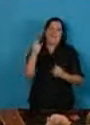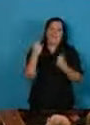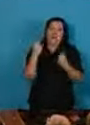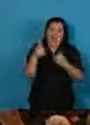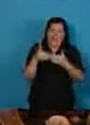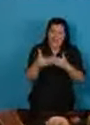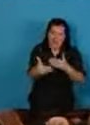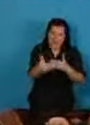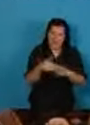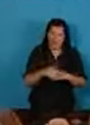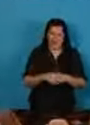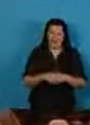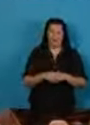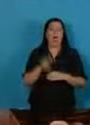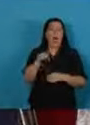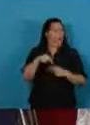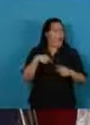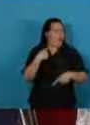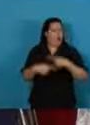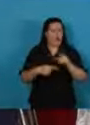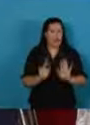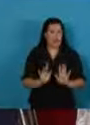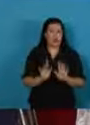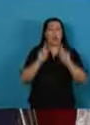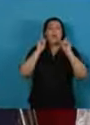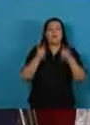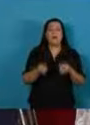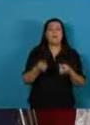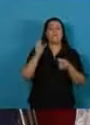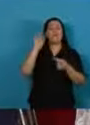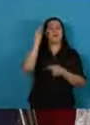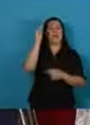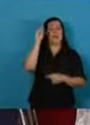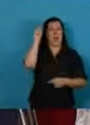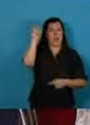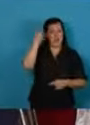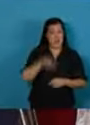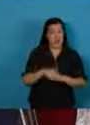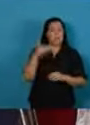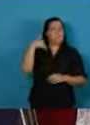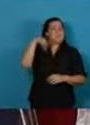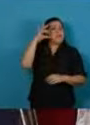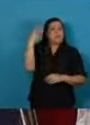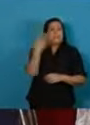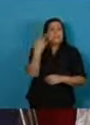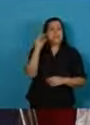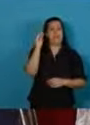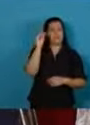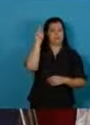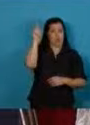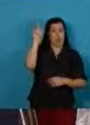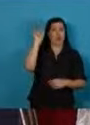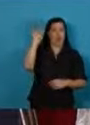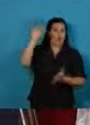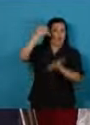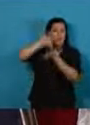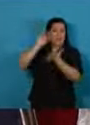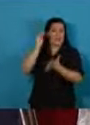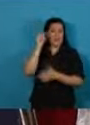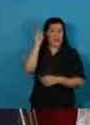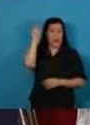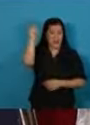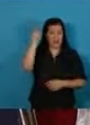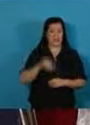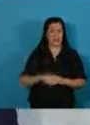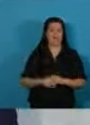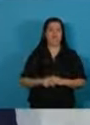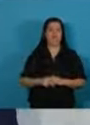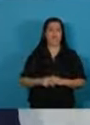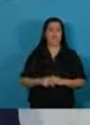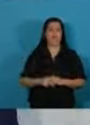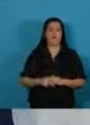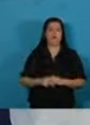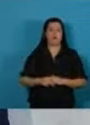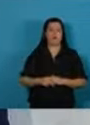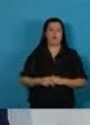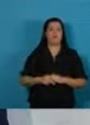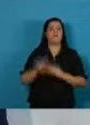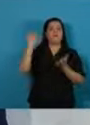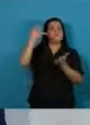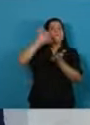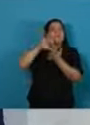En la República Federativa del Brasil, particularmente con la República Federativa del Brasil,